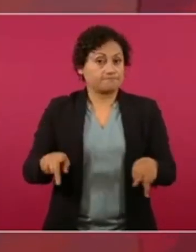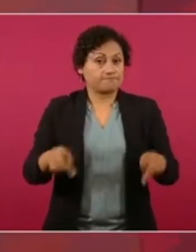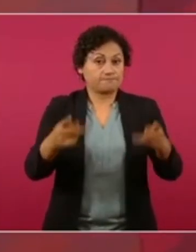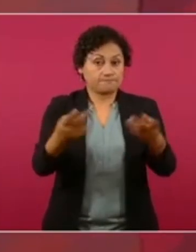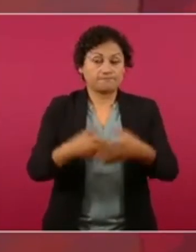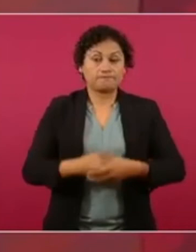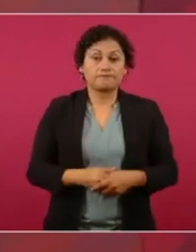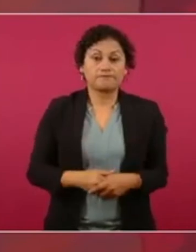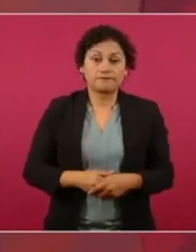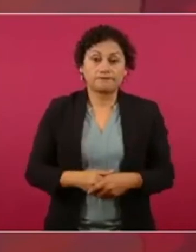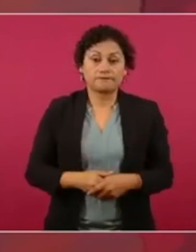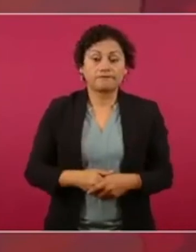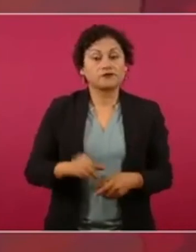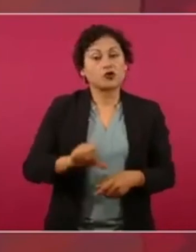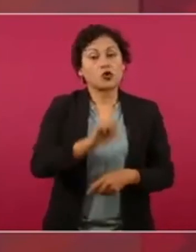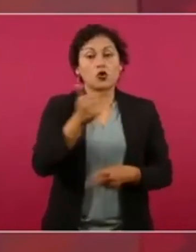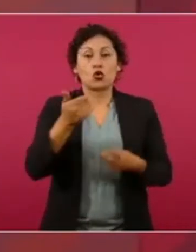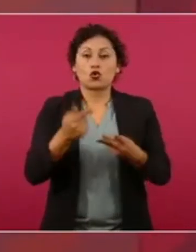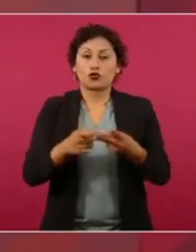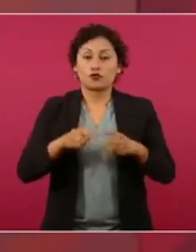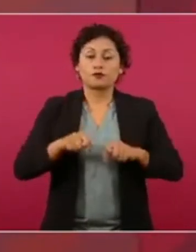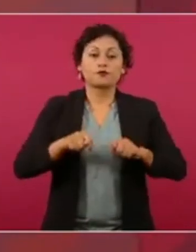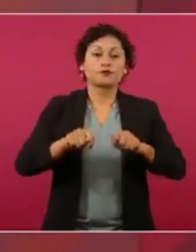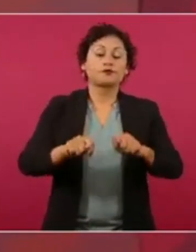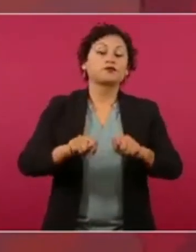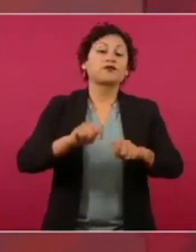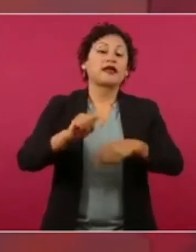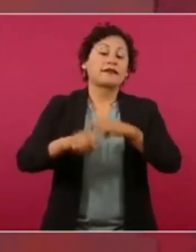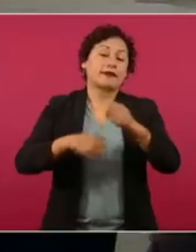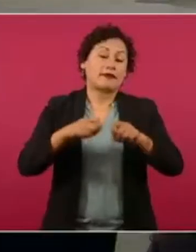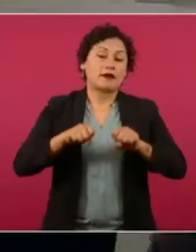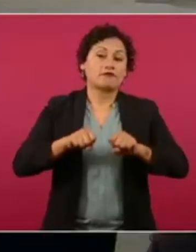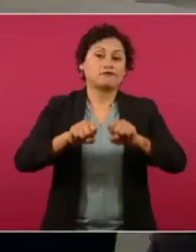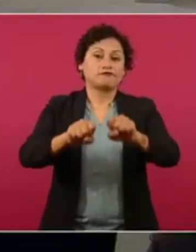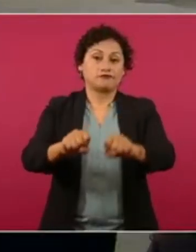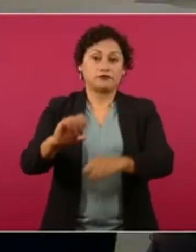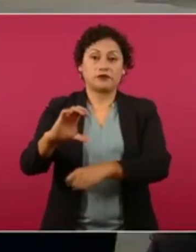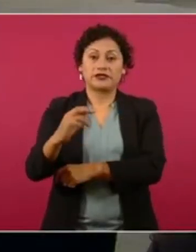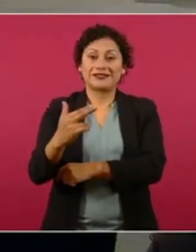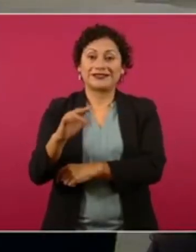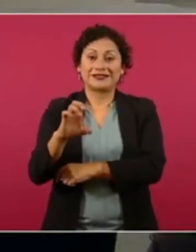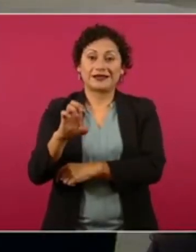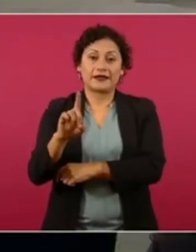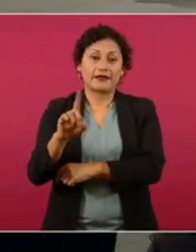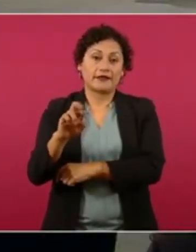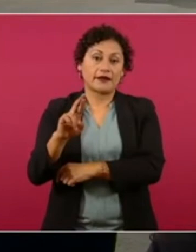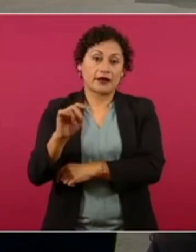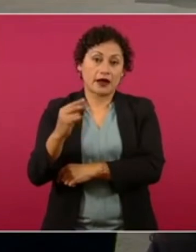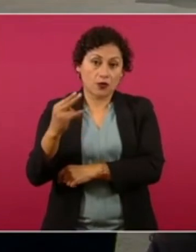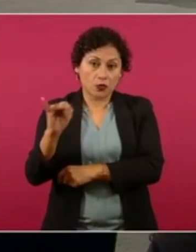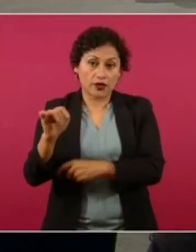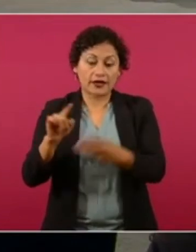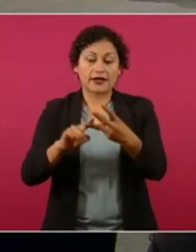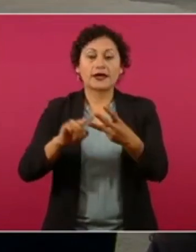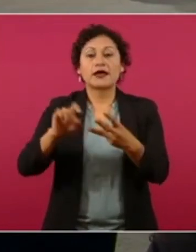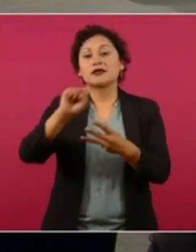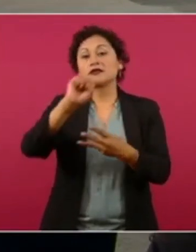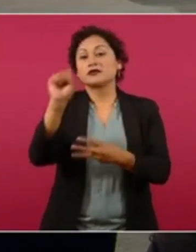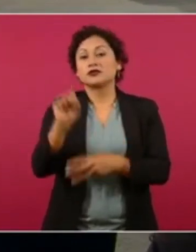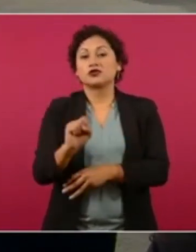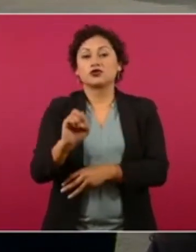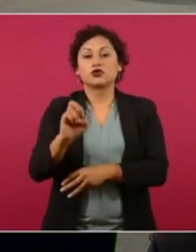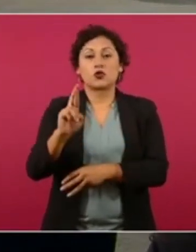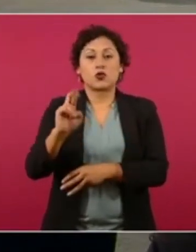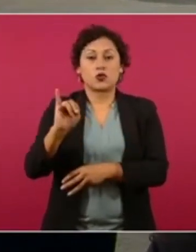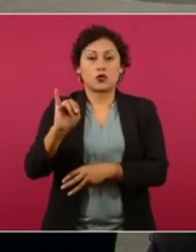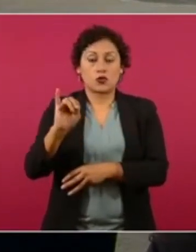Y con Chedraul y con Soriana, que están en el programa,